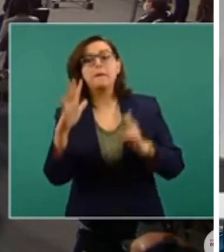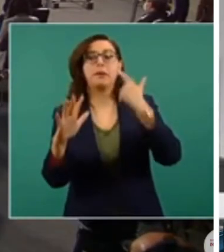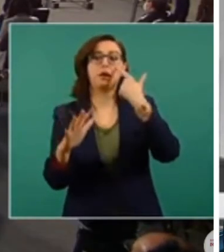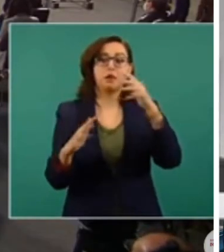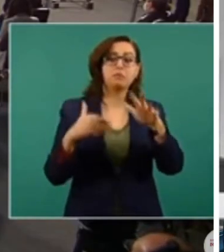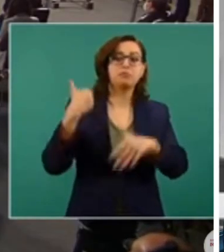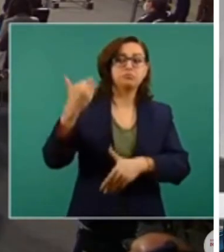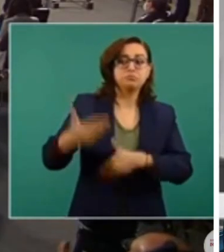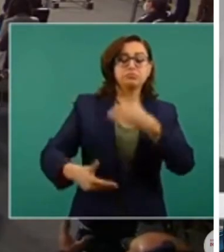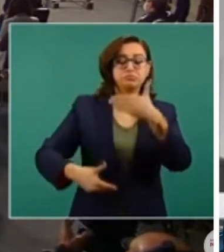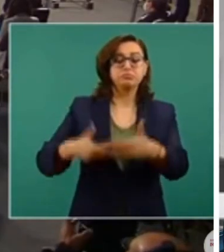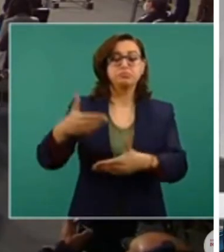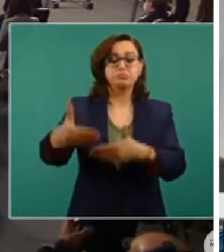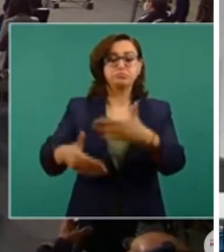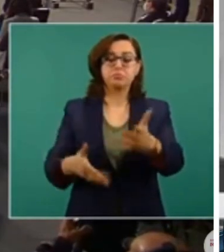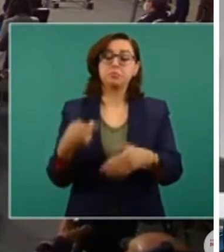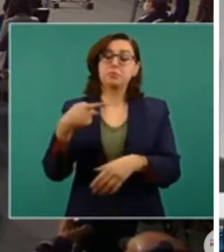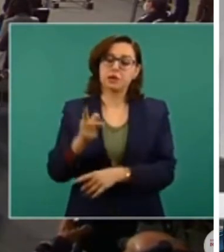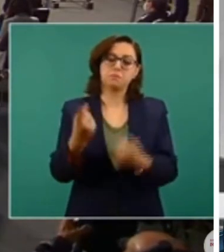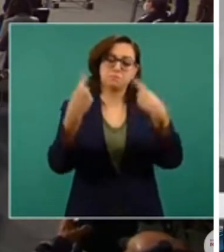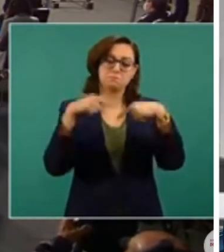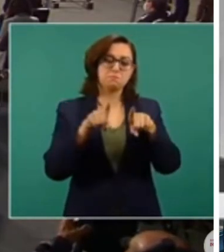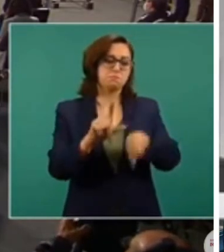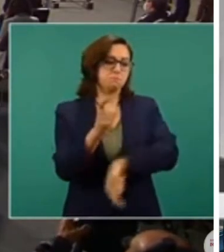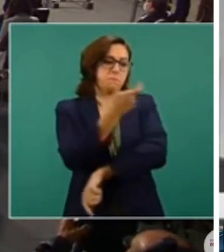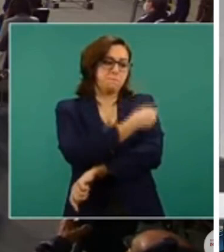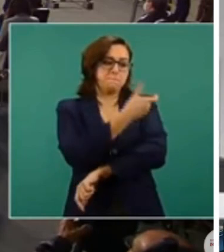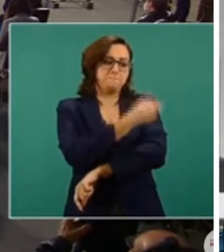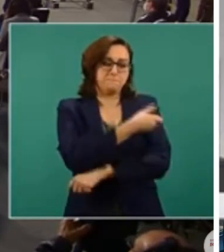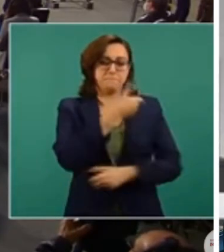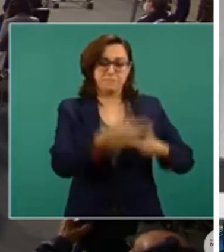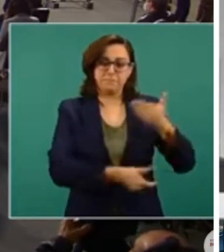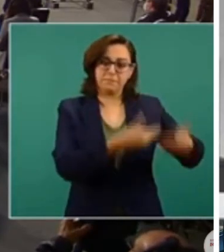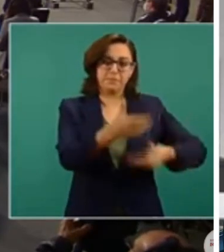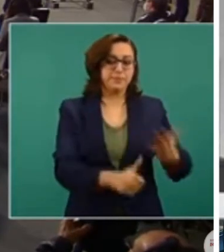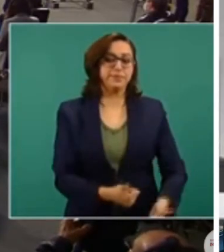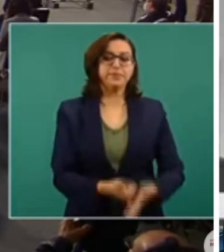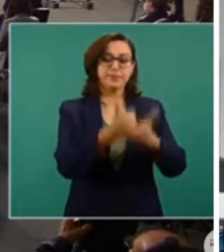se va avanzando con la vacunación, que también eso ayuda mucho.